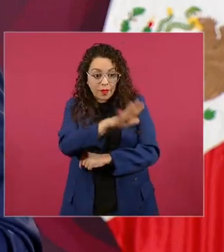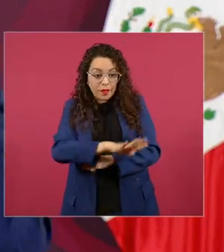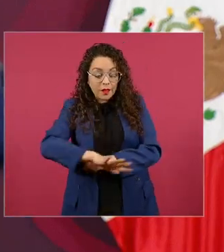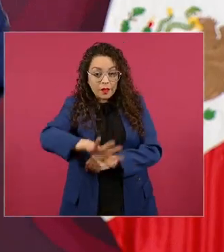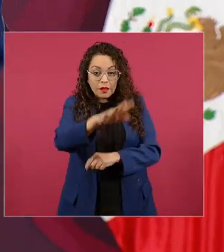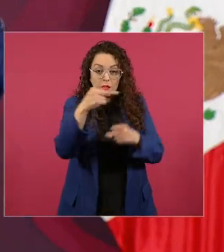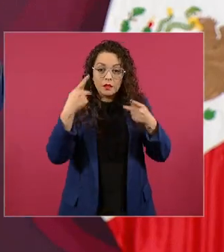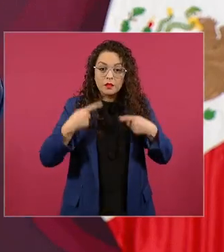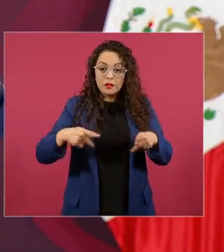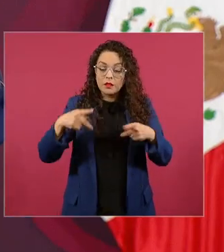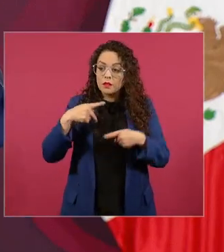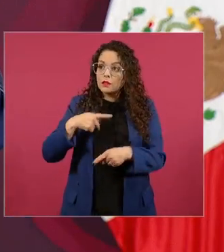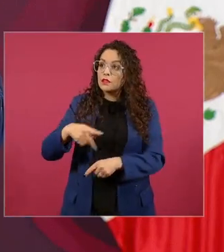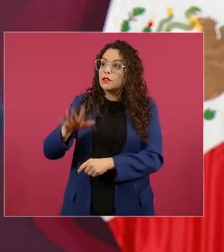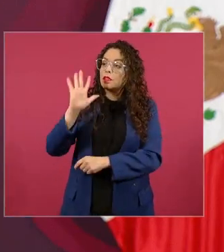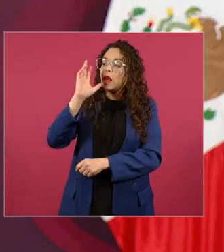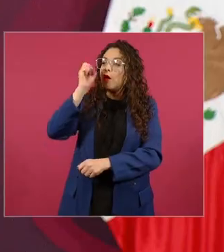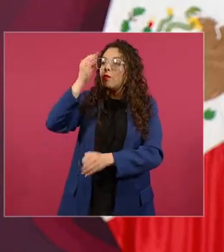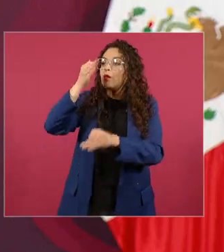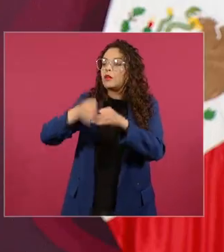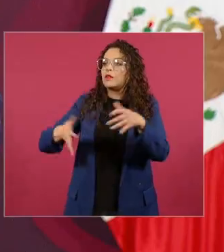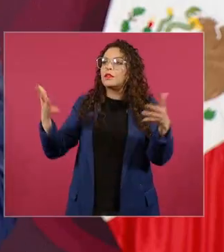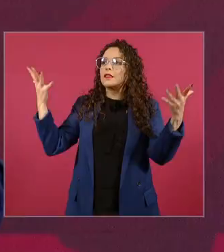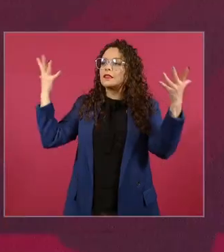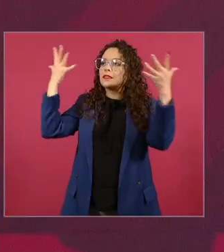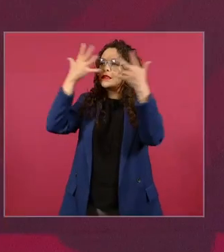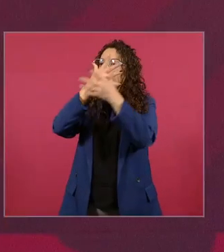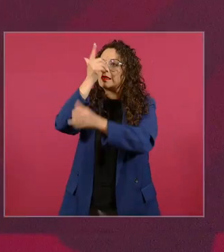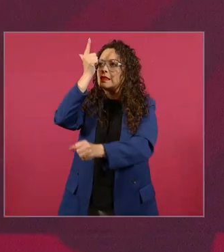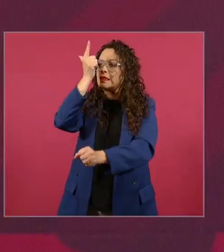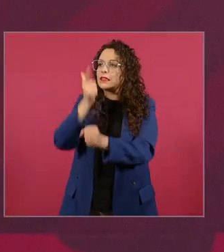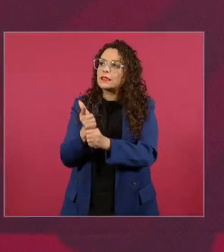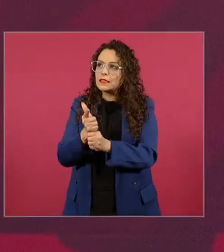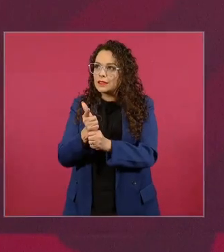y la verdad sólo duró un sexenio